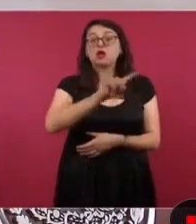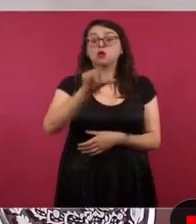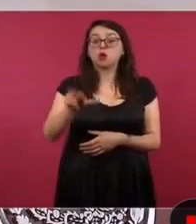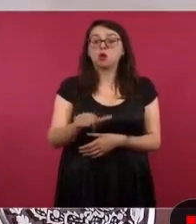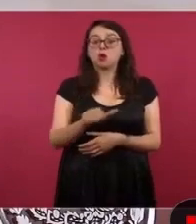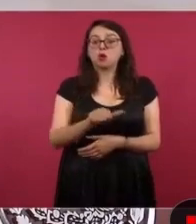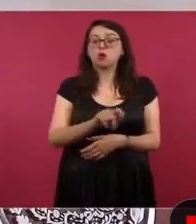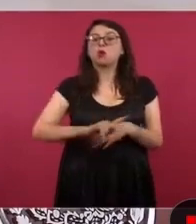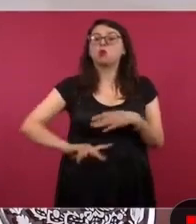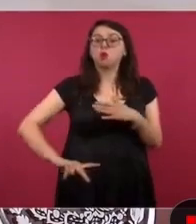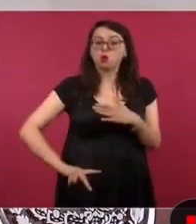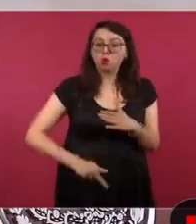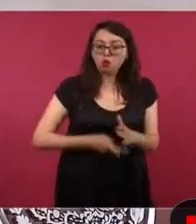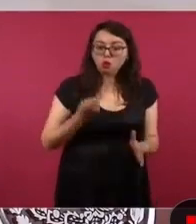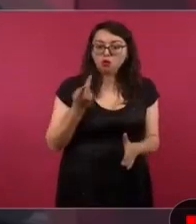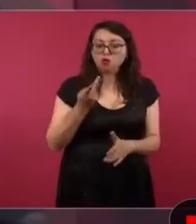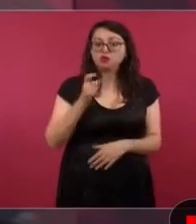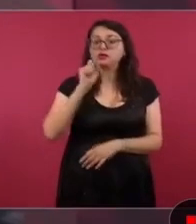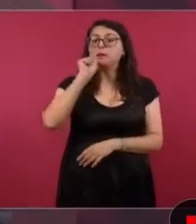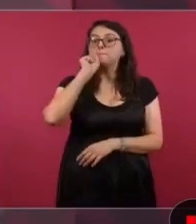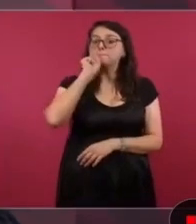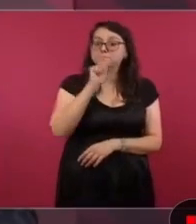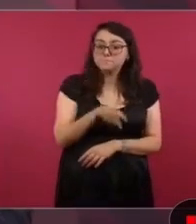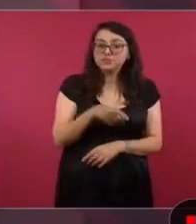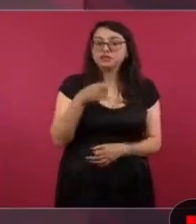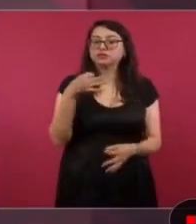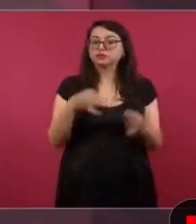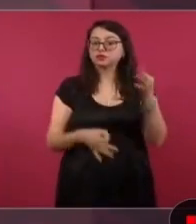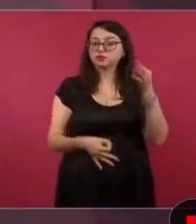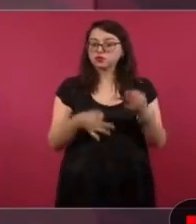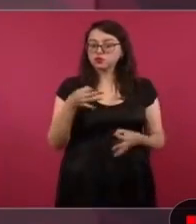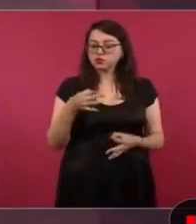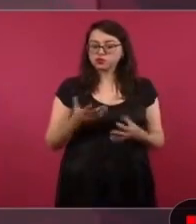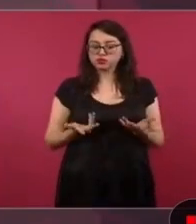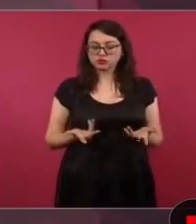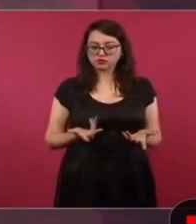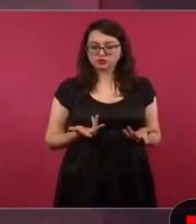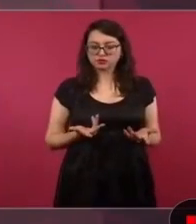otro juicio.